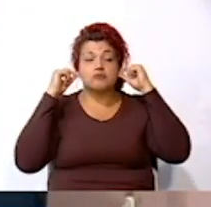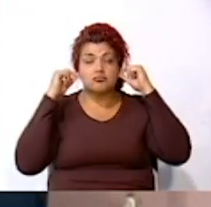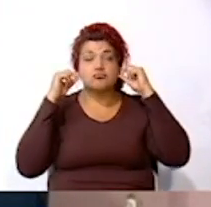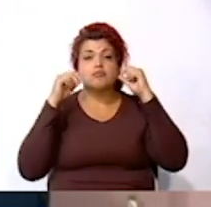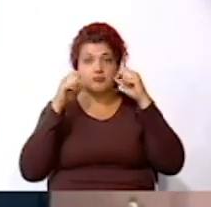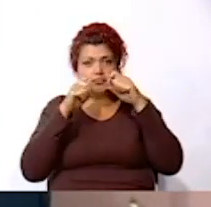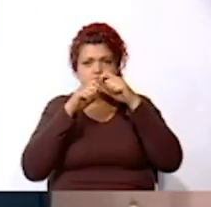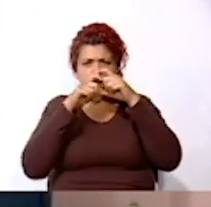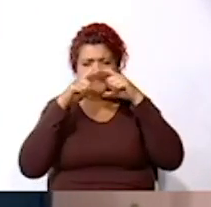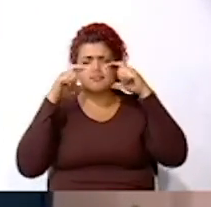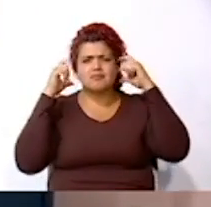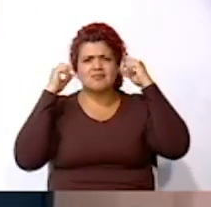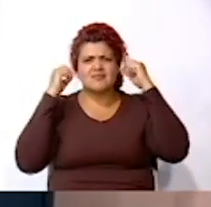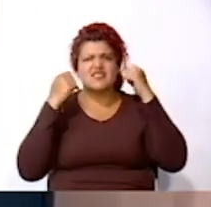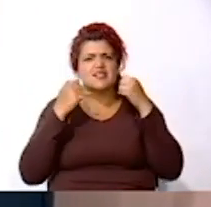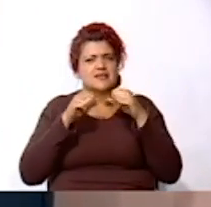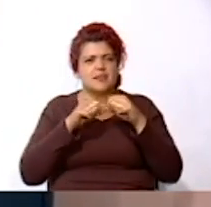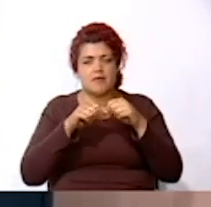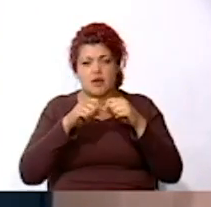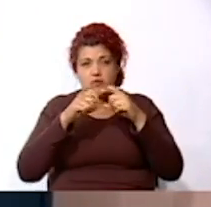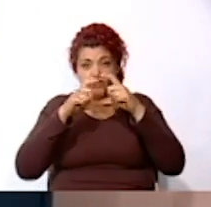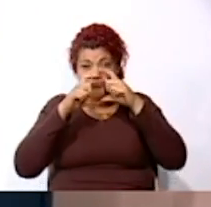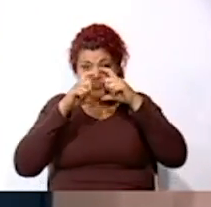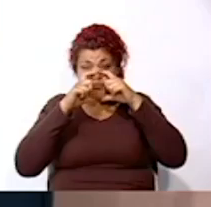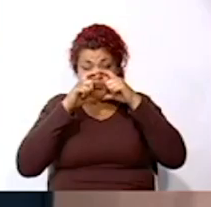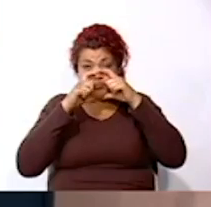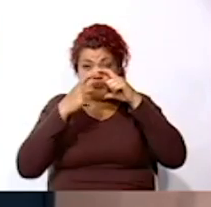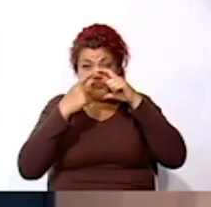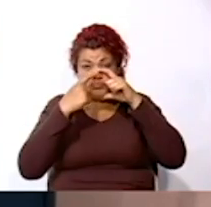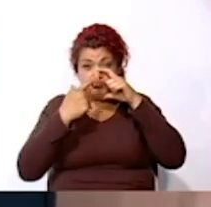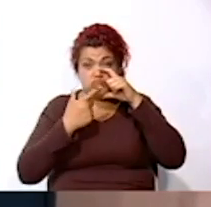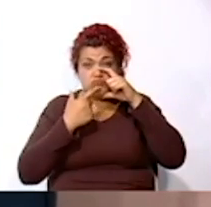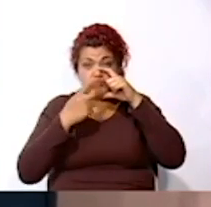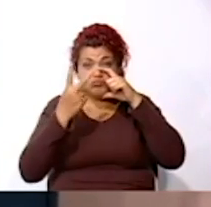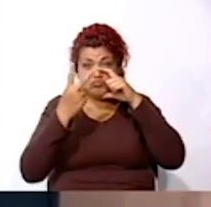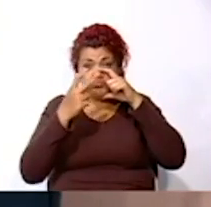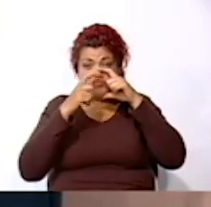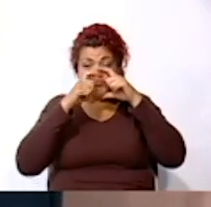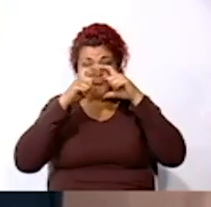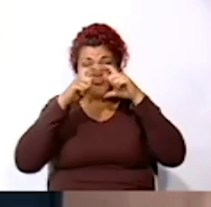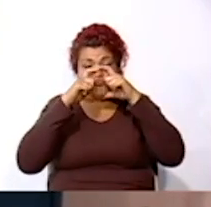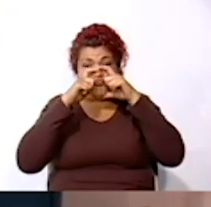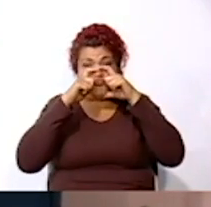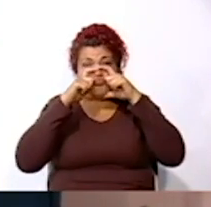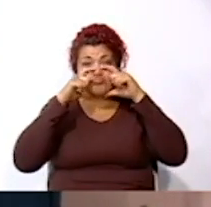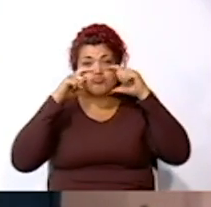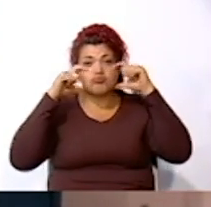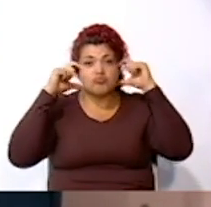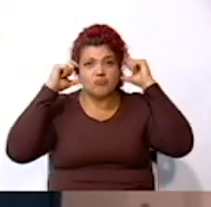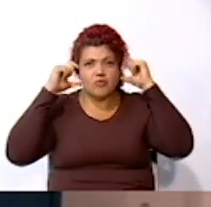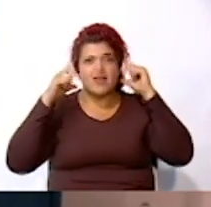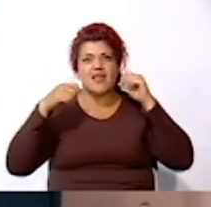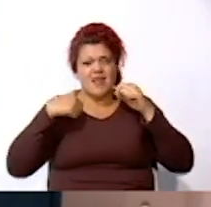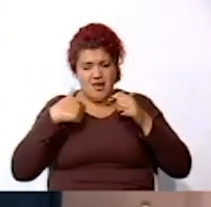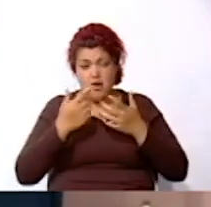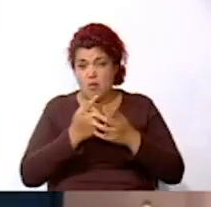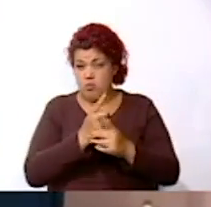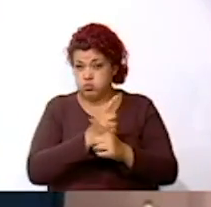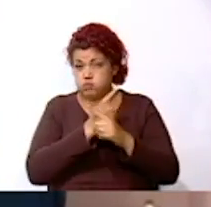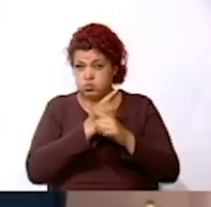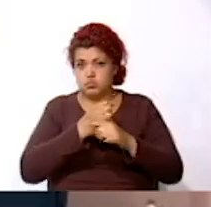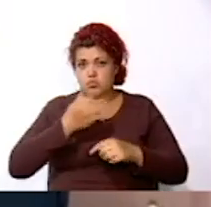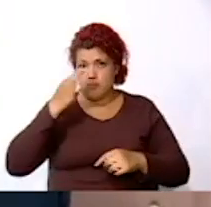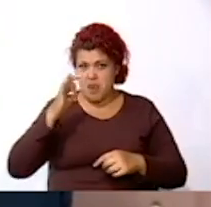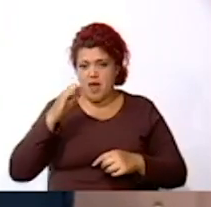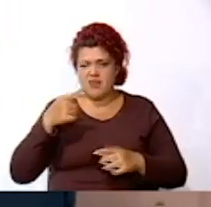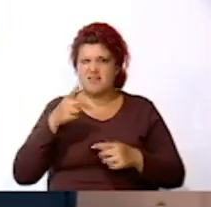mascarilla tiene que cubrir la nariz y la boca. Tenemos que protegernos muy bien de este